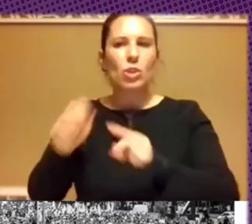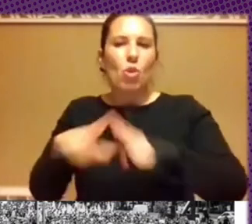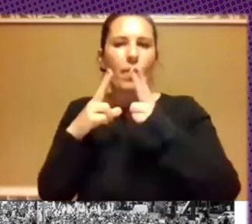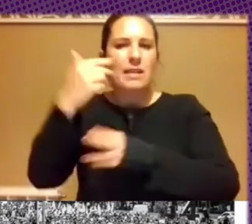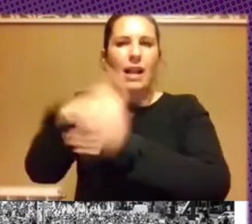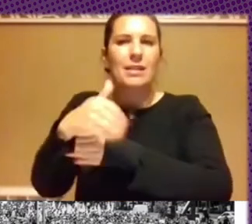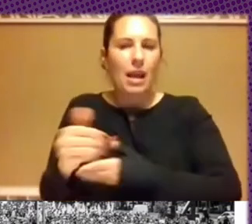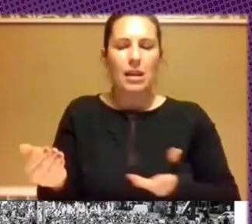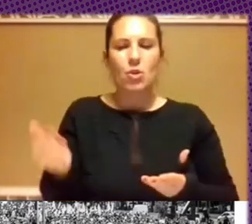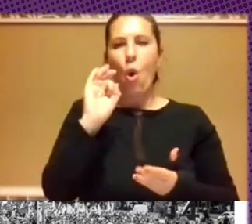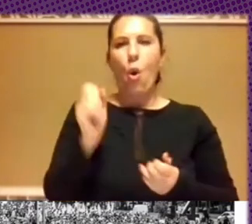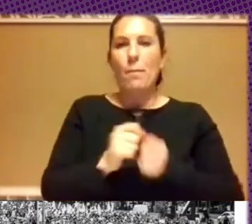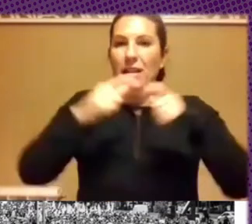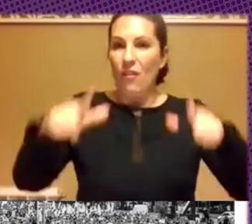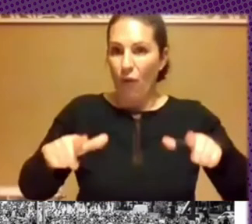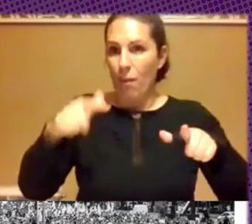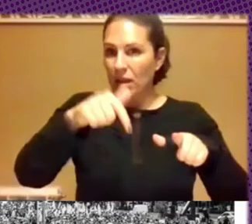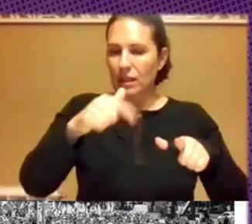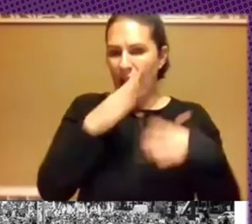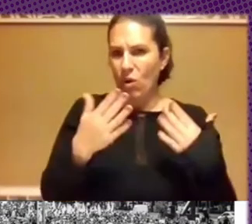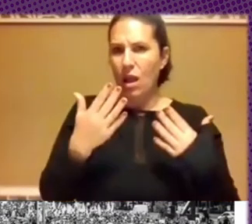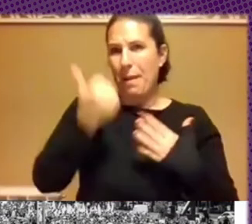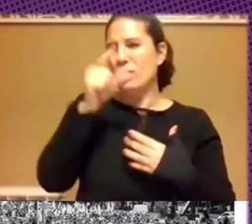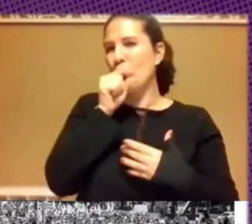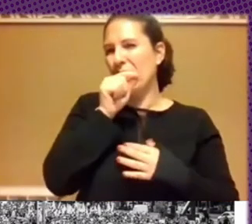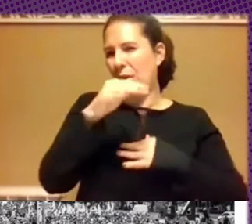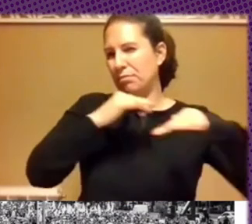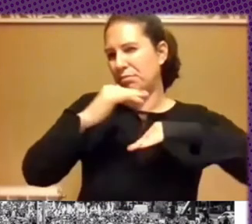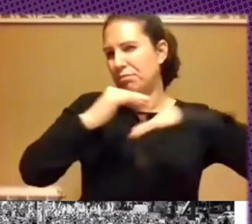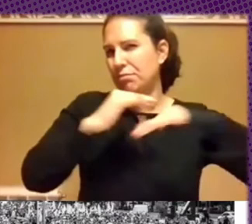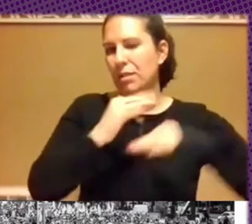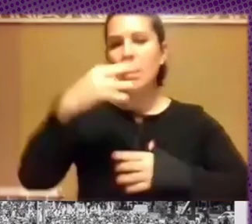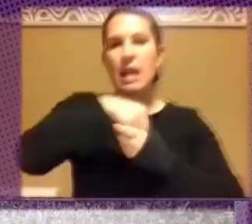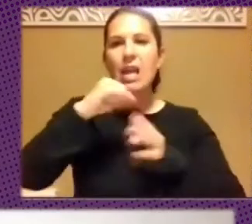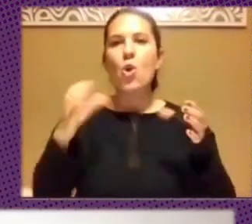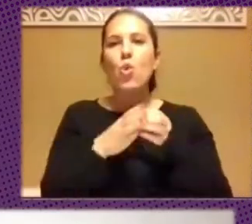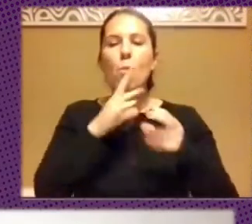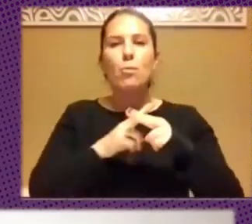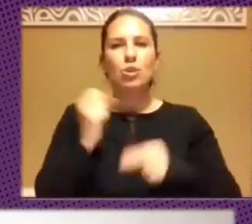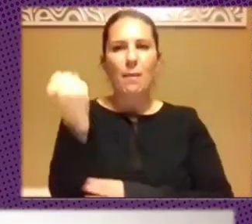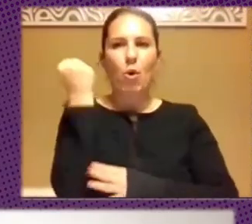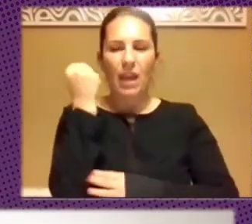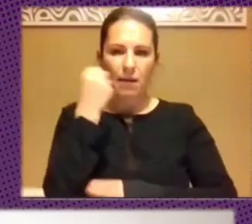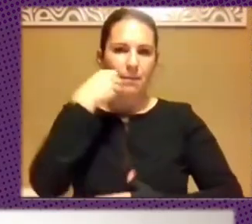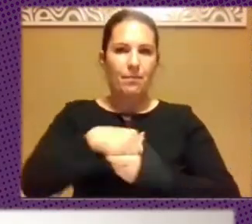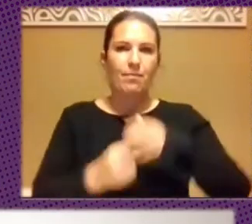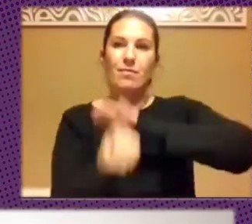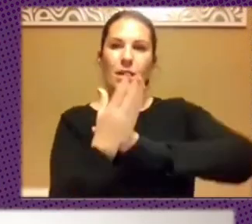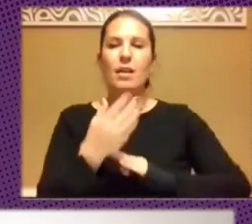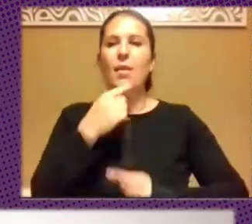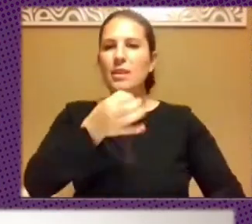plataformas, lo que se está moviendo como una tendencia en Twitter, pues tiene grupos de poder que forman los discursos, que los